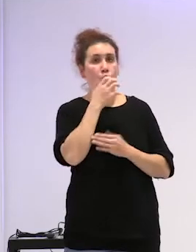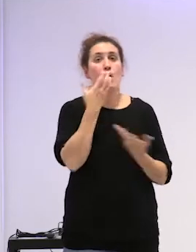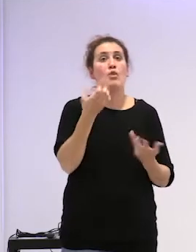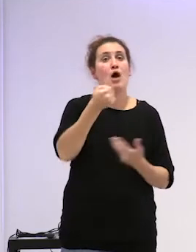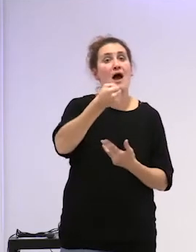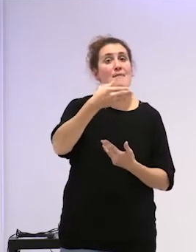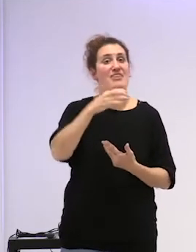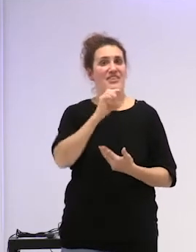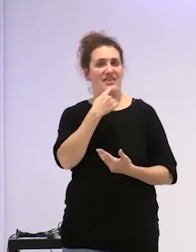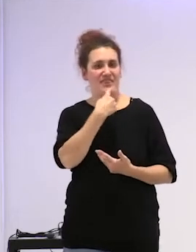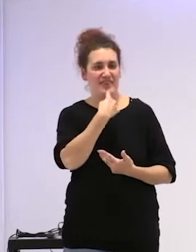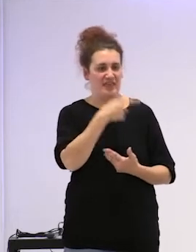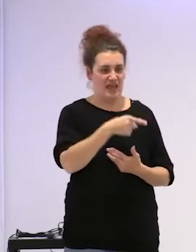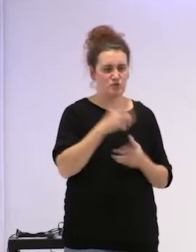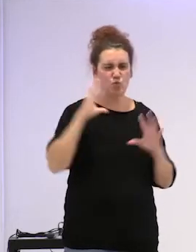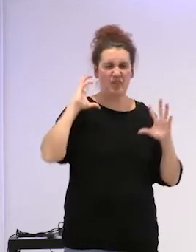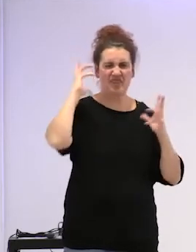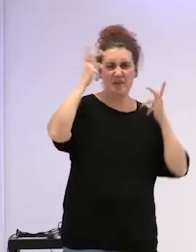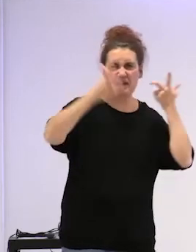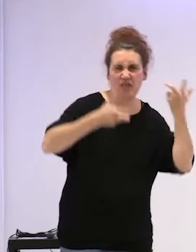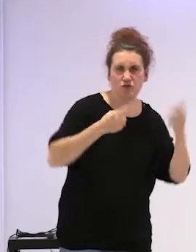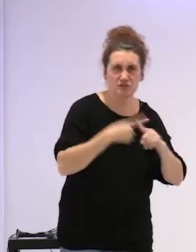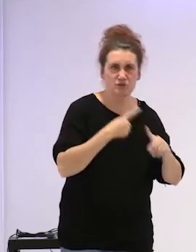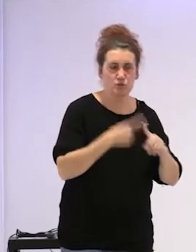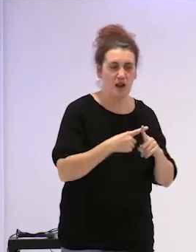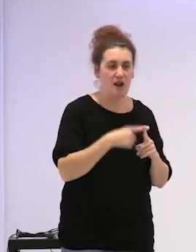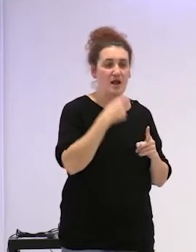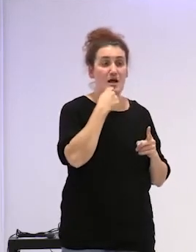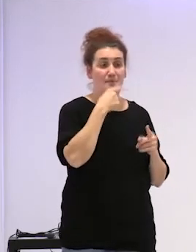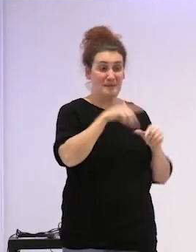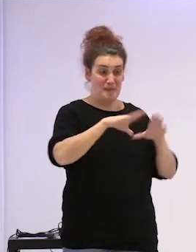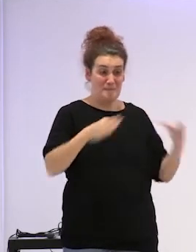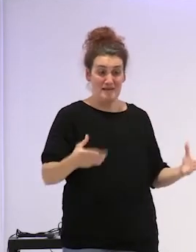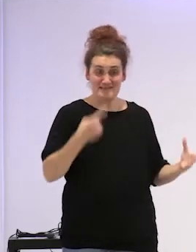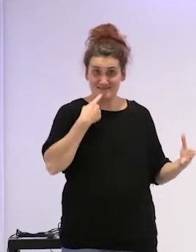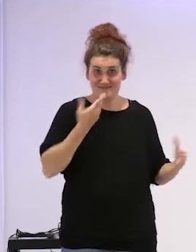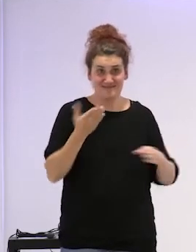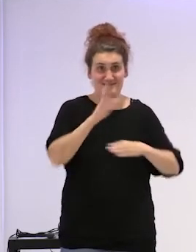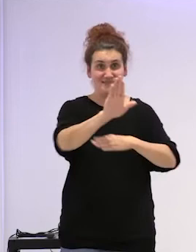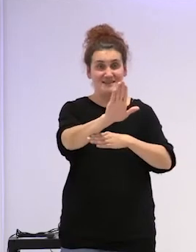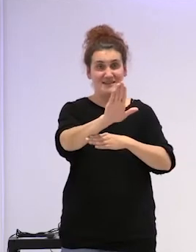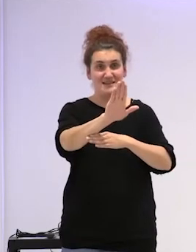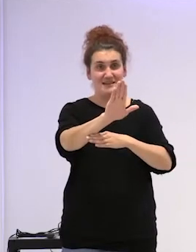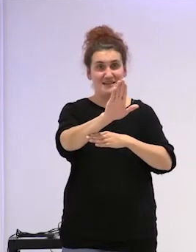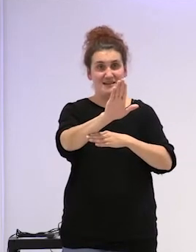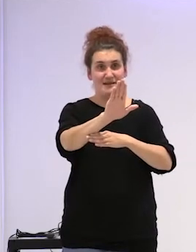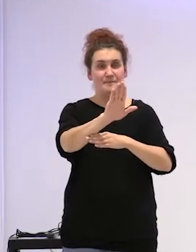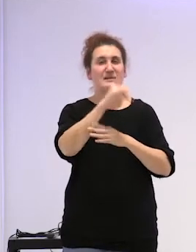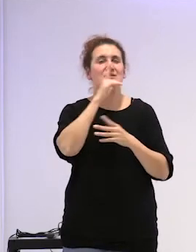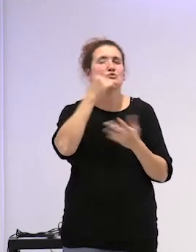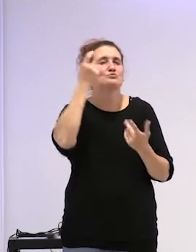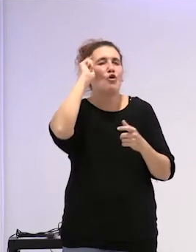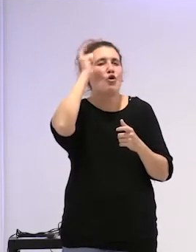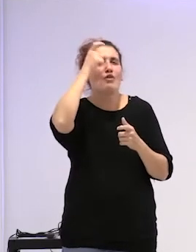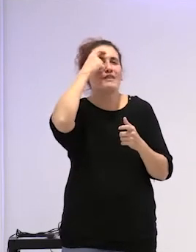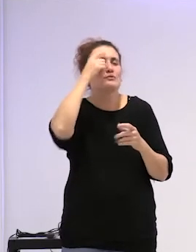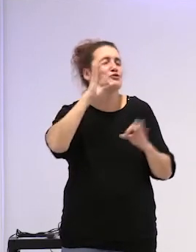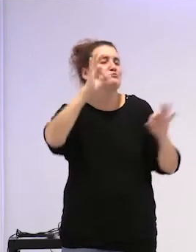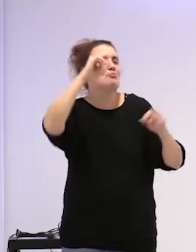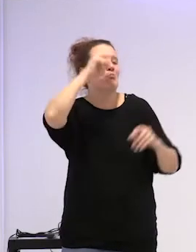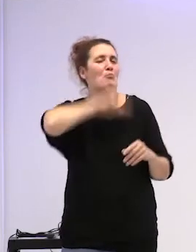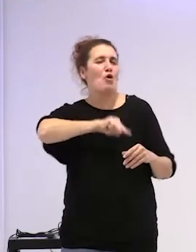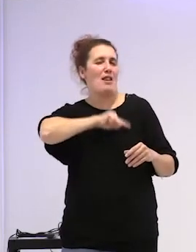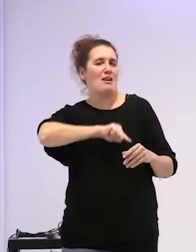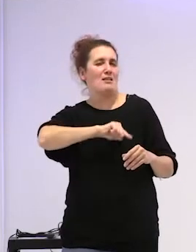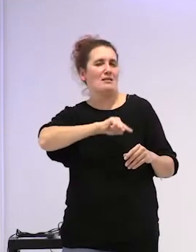que es un depredador sexual lo que se está poniendo sobre la mesa es un concepto exclusivamente moral de los abusos sexuales en la